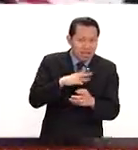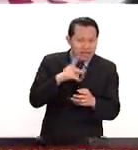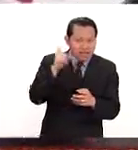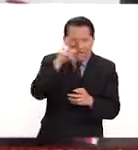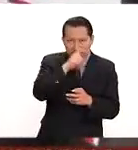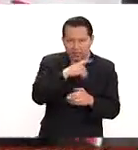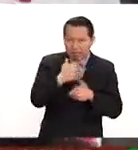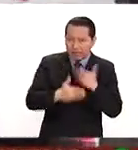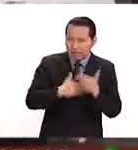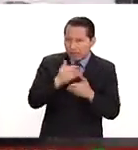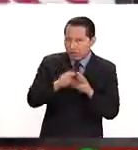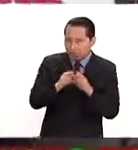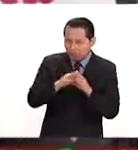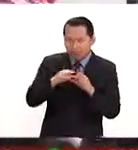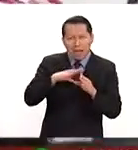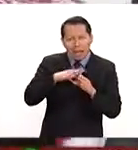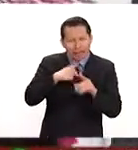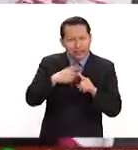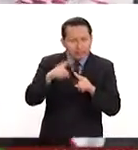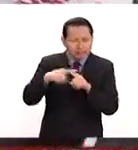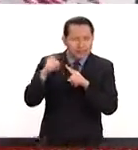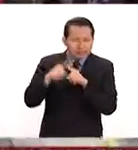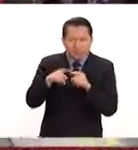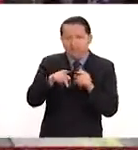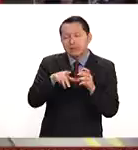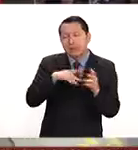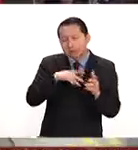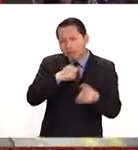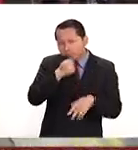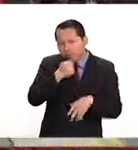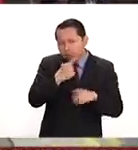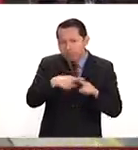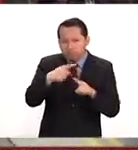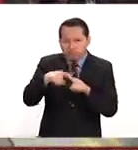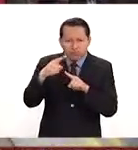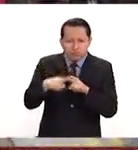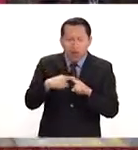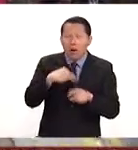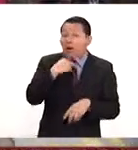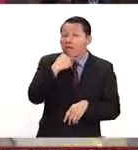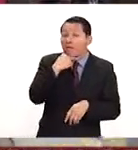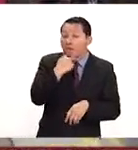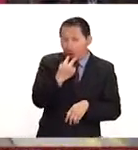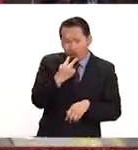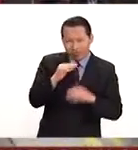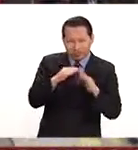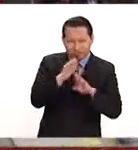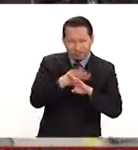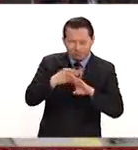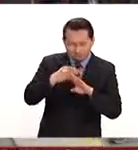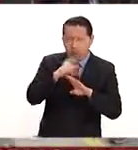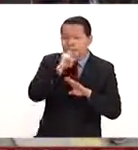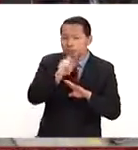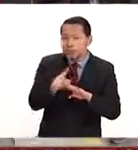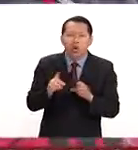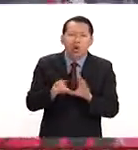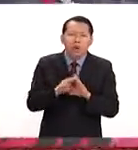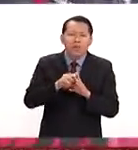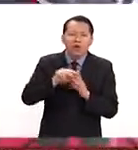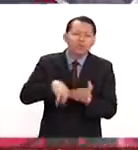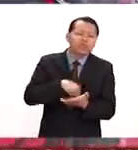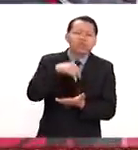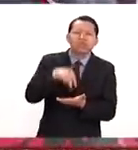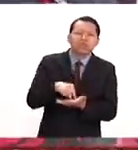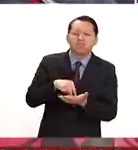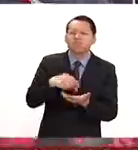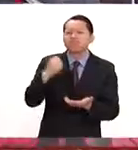no se deja de hablar del hecho de que el señor Sean Spicer, su portavoz, utilizara su primera aparición ante los medios de información y